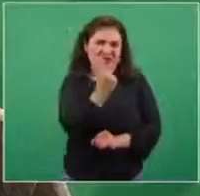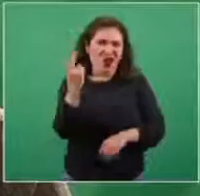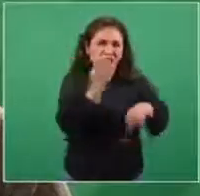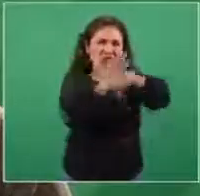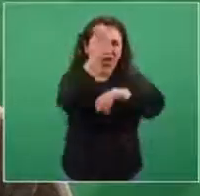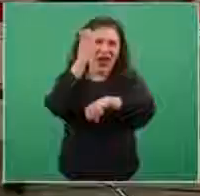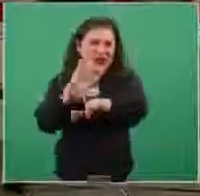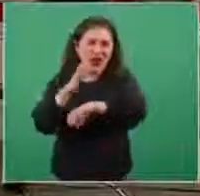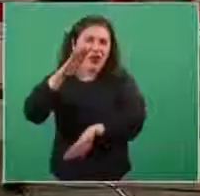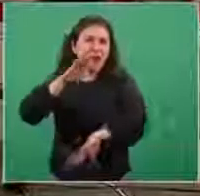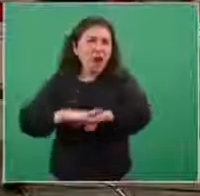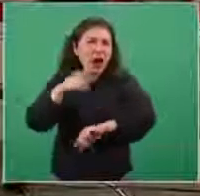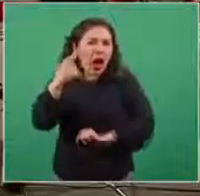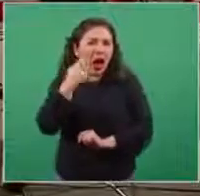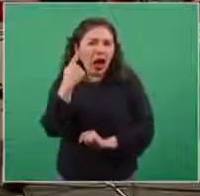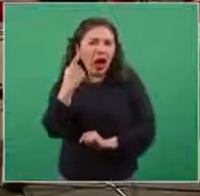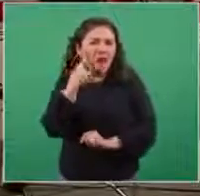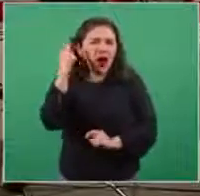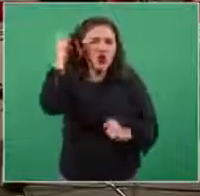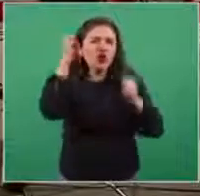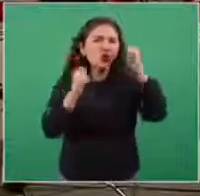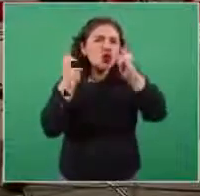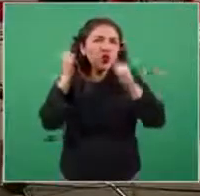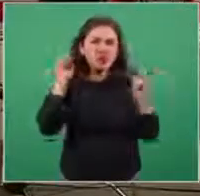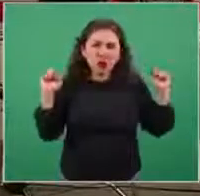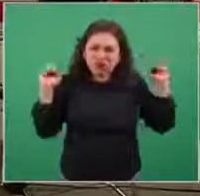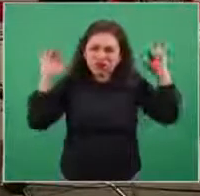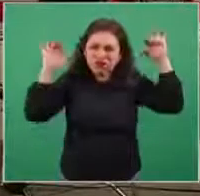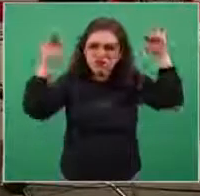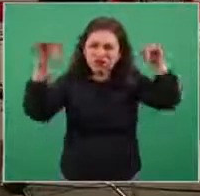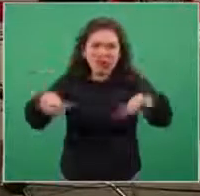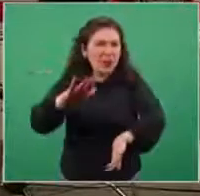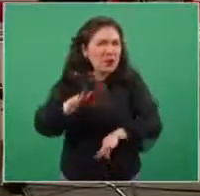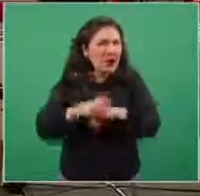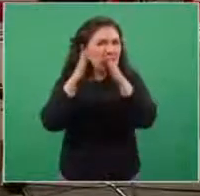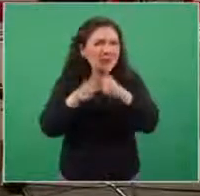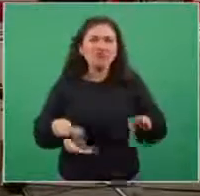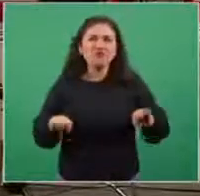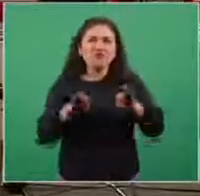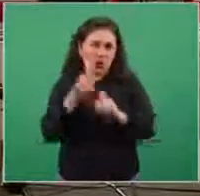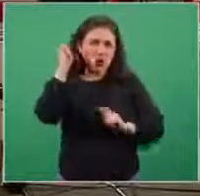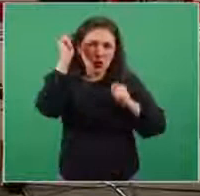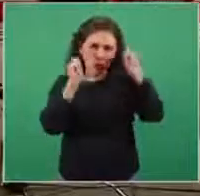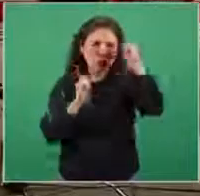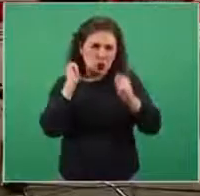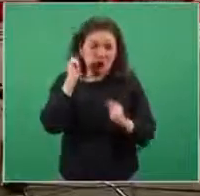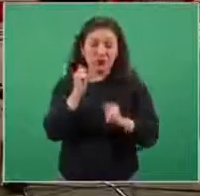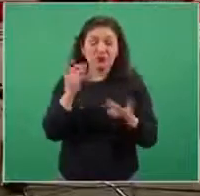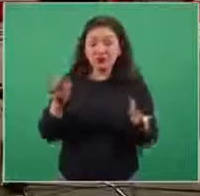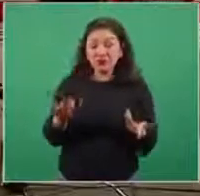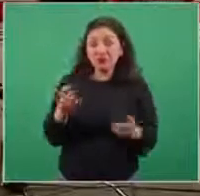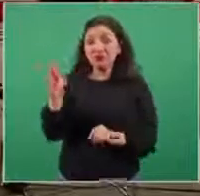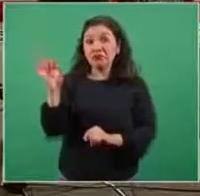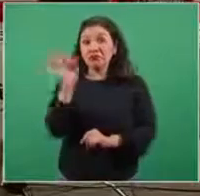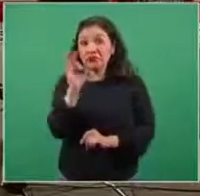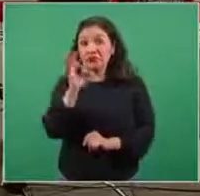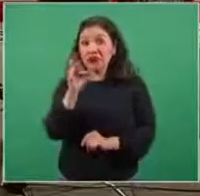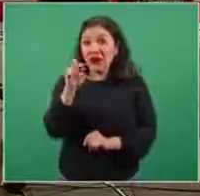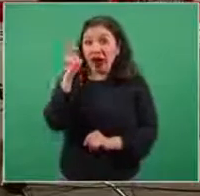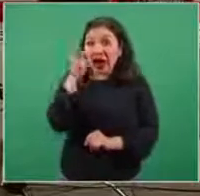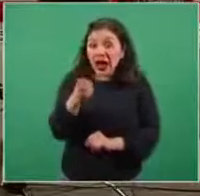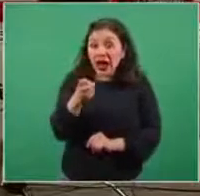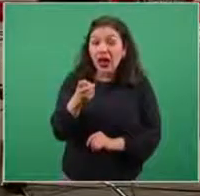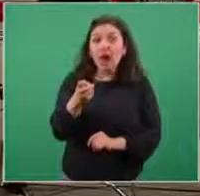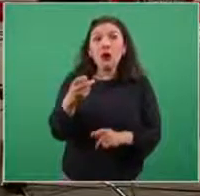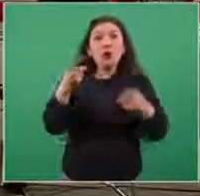México que tienen una economía fundamentalmente basada en el turismo. No se daría abasto, dada